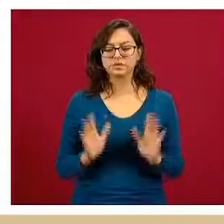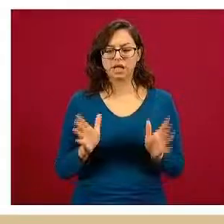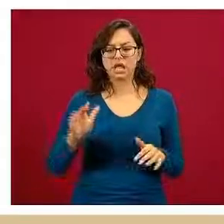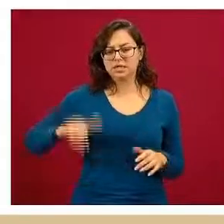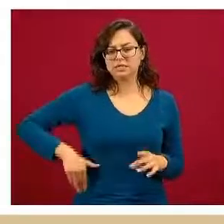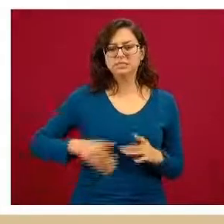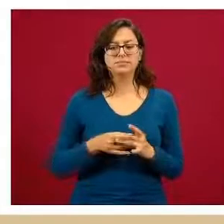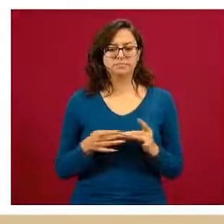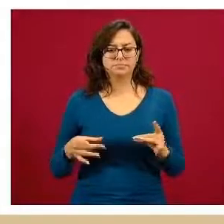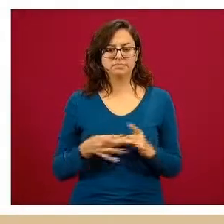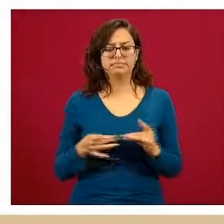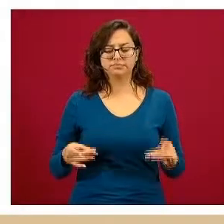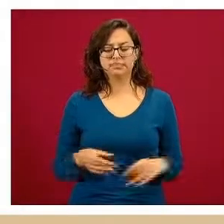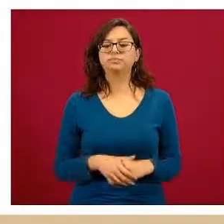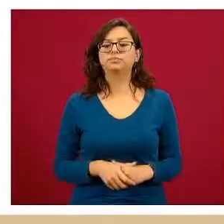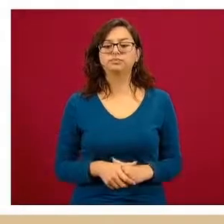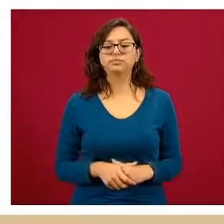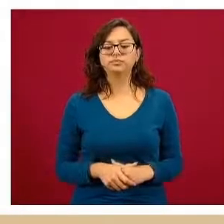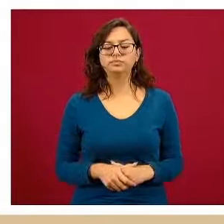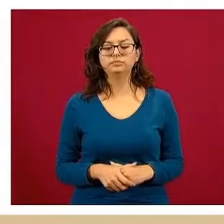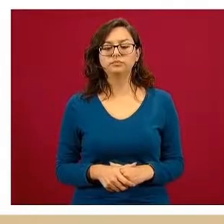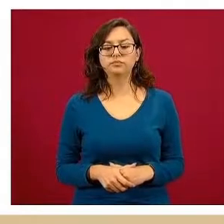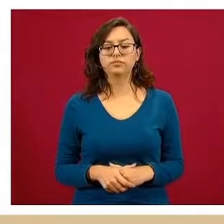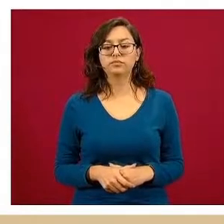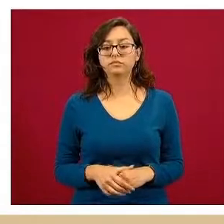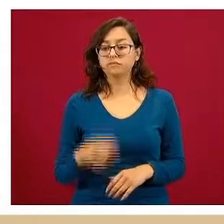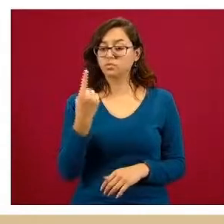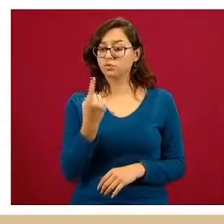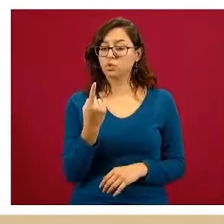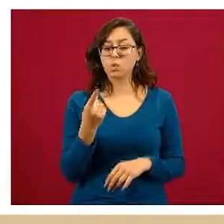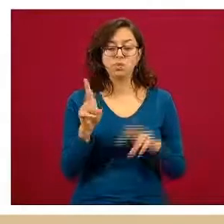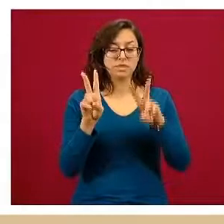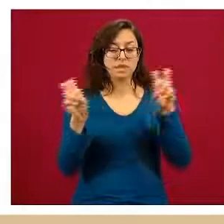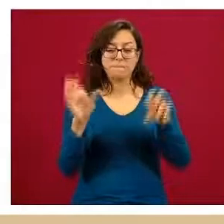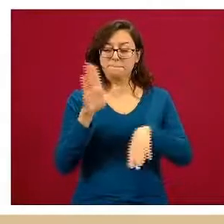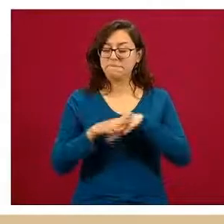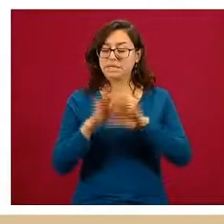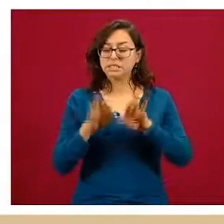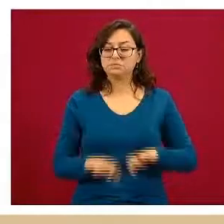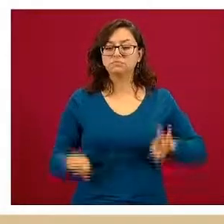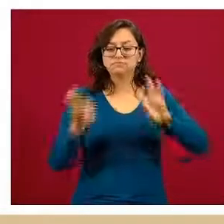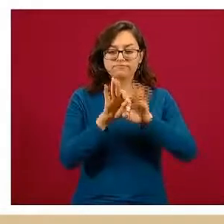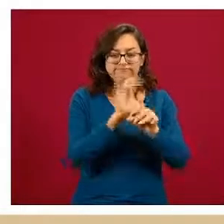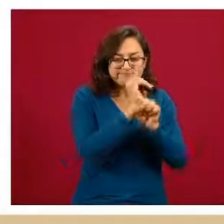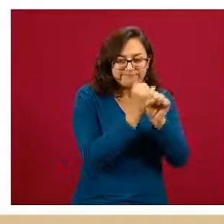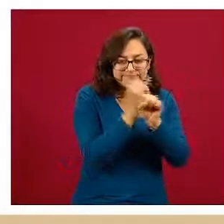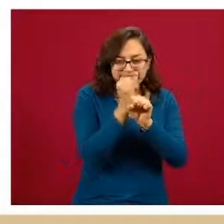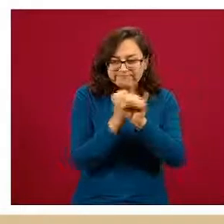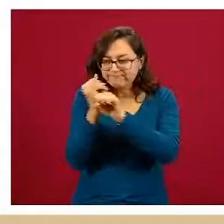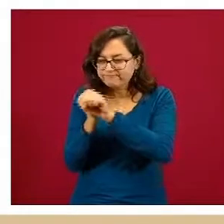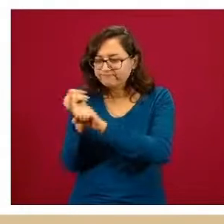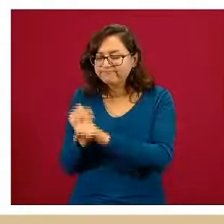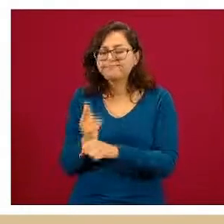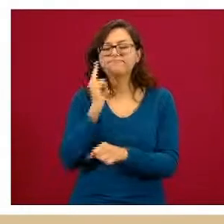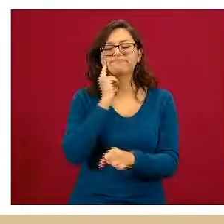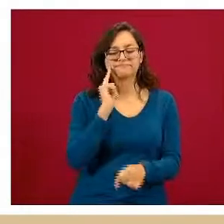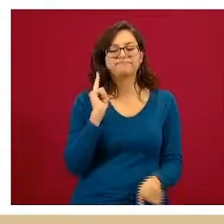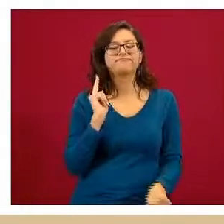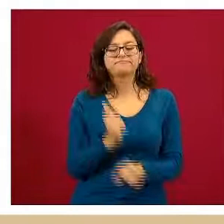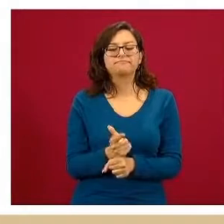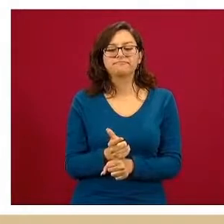uno de los aspectos más importantes que hemos visto en la evidencia en salud pública en las sociedades